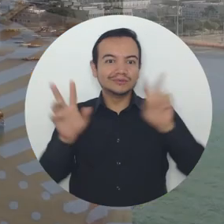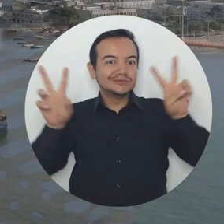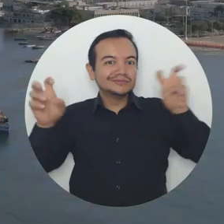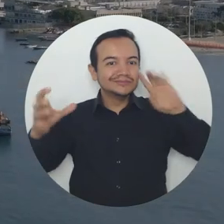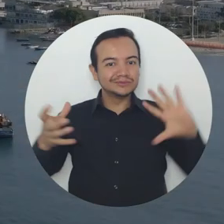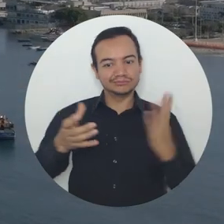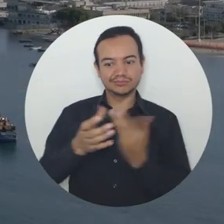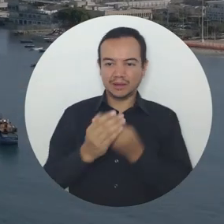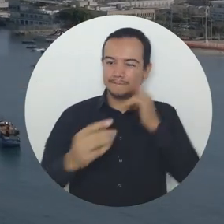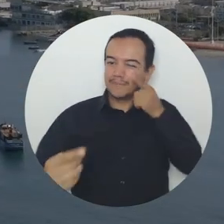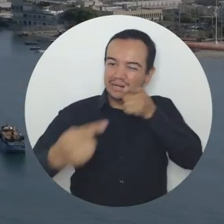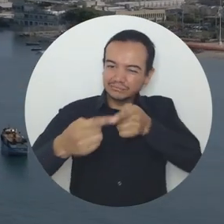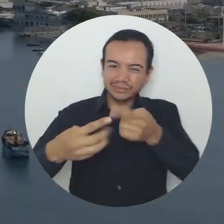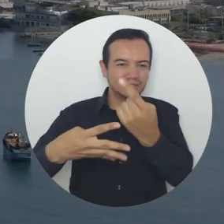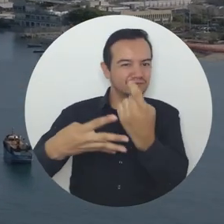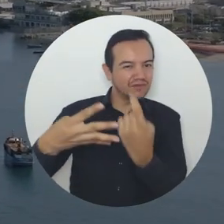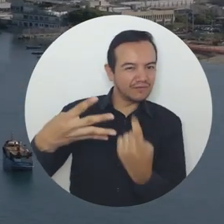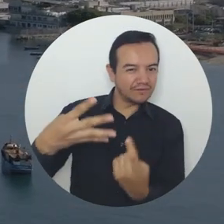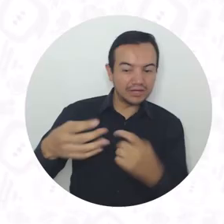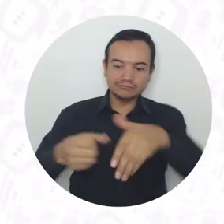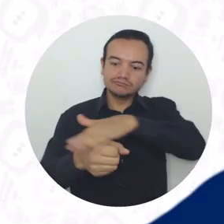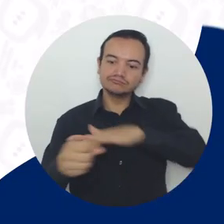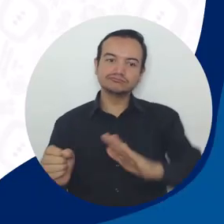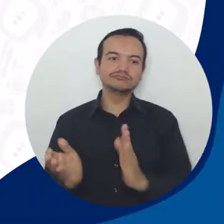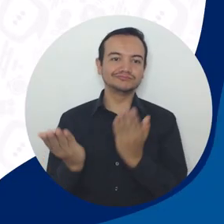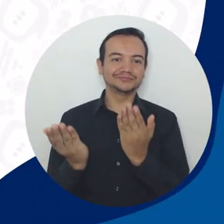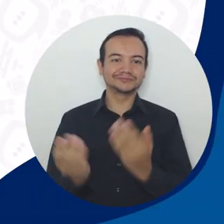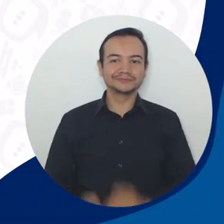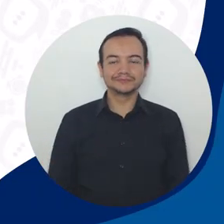que van en pro de superar los retos territoriales.